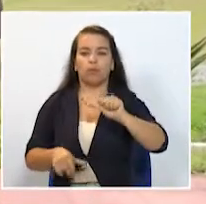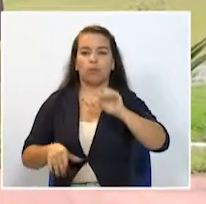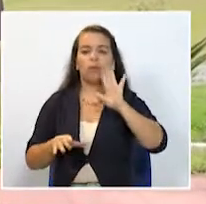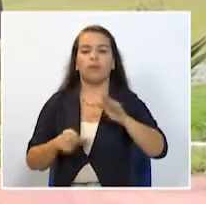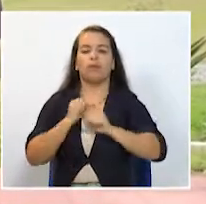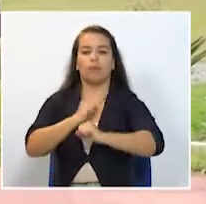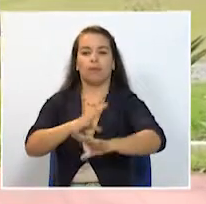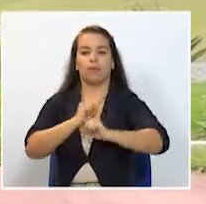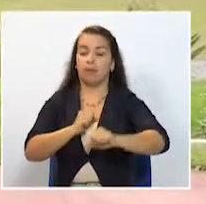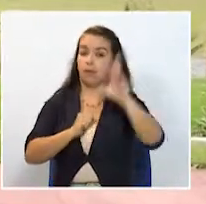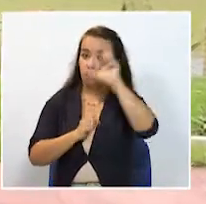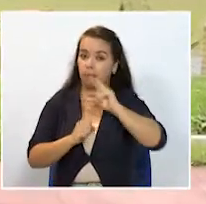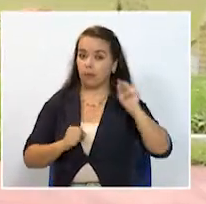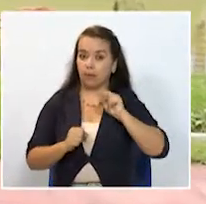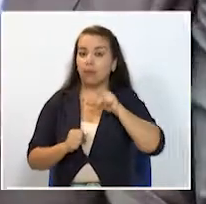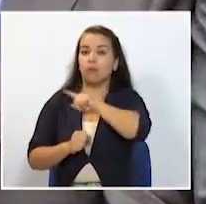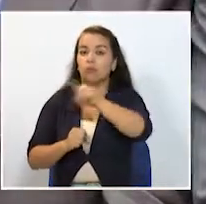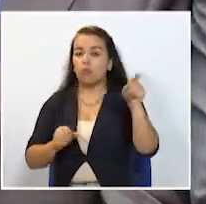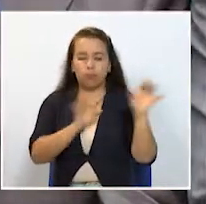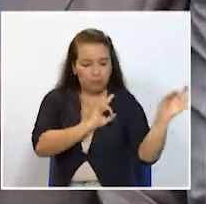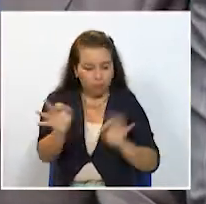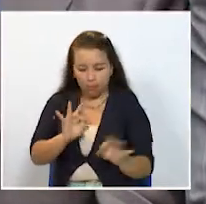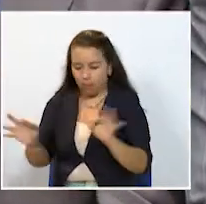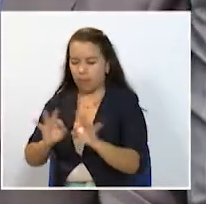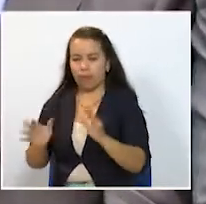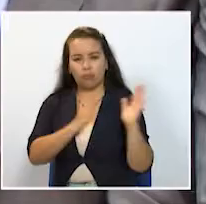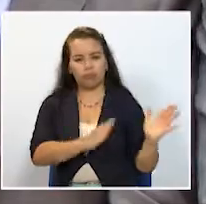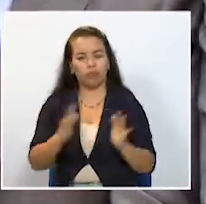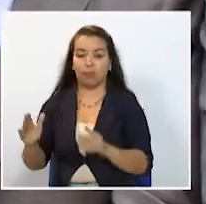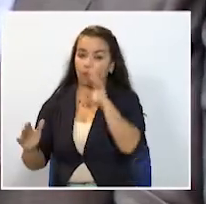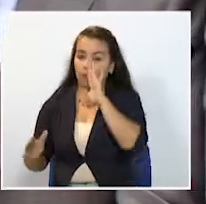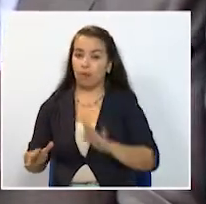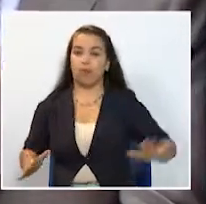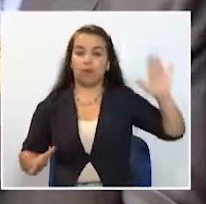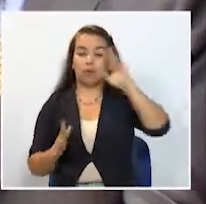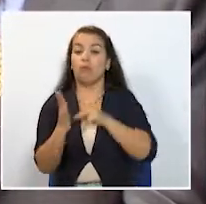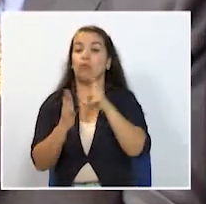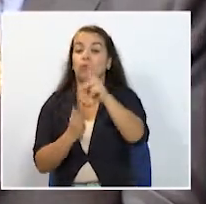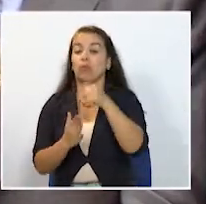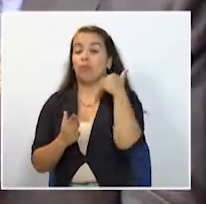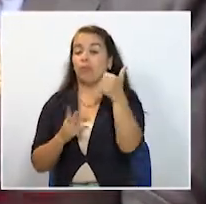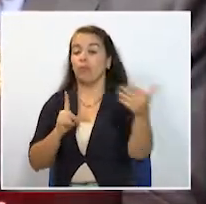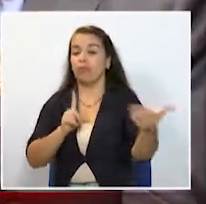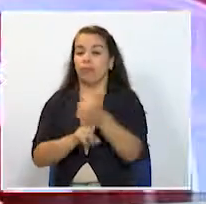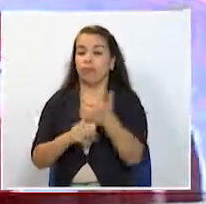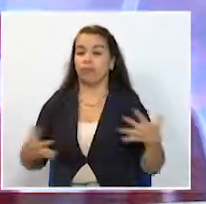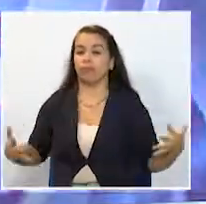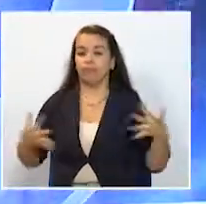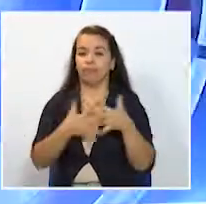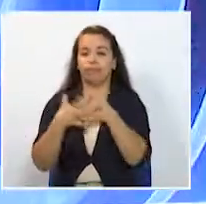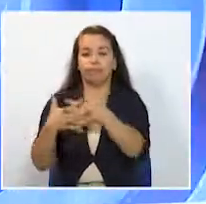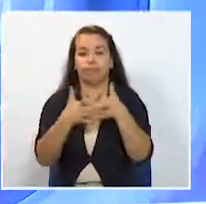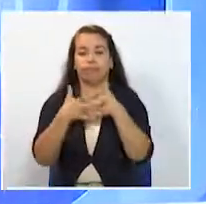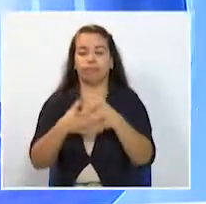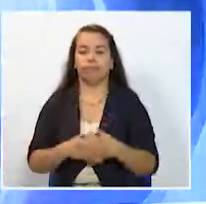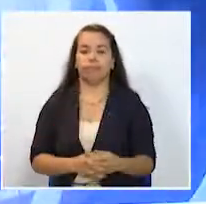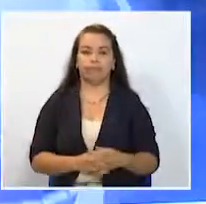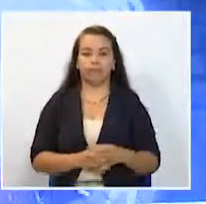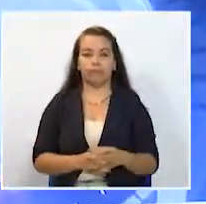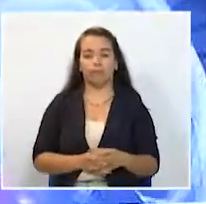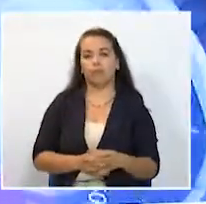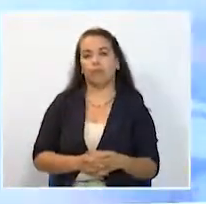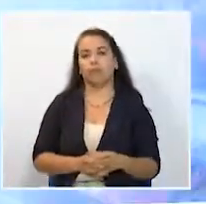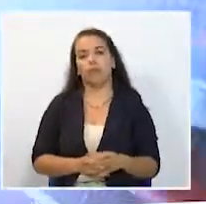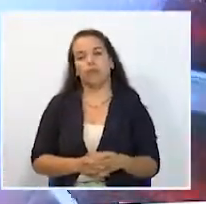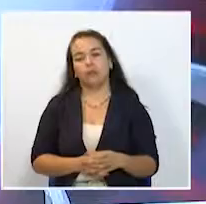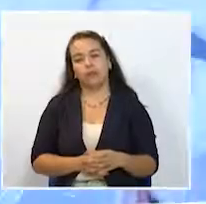Virginia Rizalda con Planeación Nacional, Proyecto de Interés Regional y de Integración. Uno de los pilares